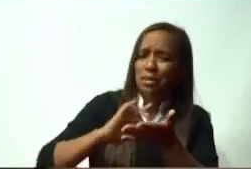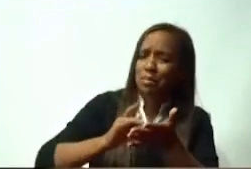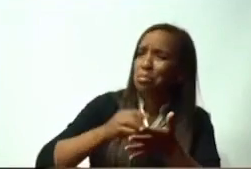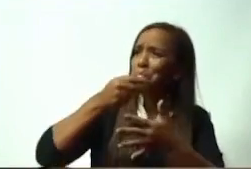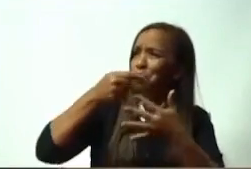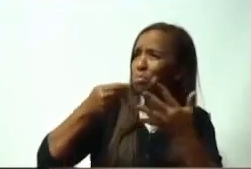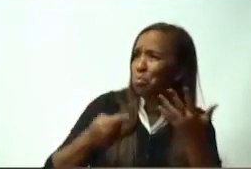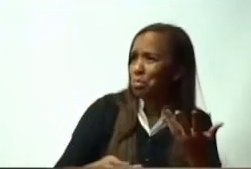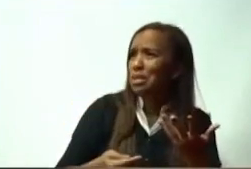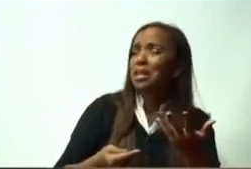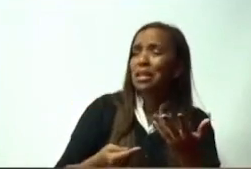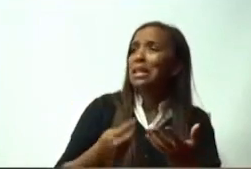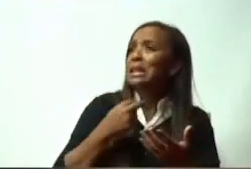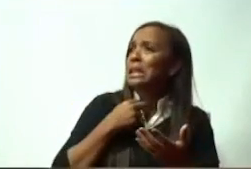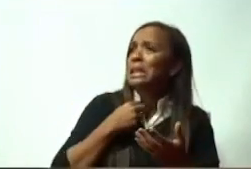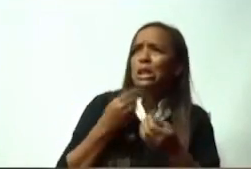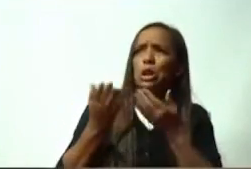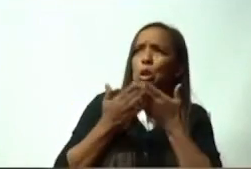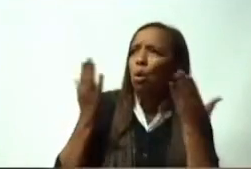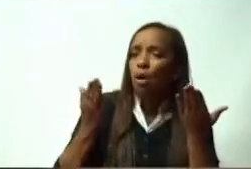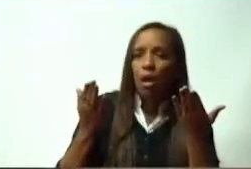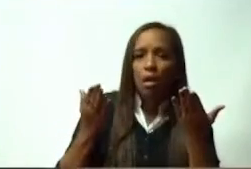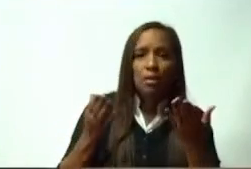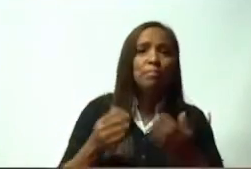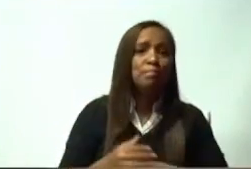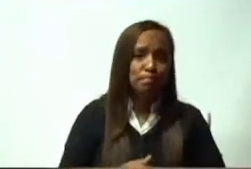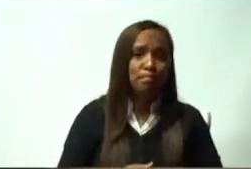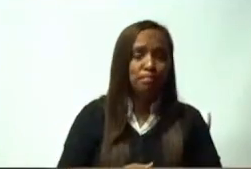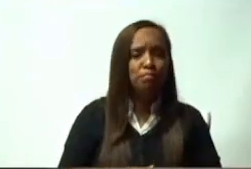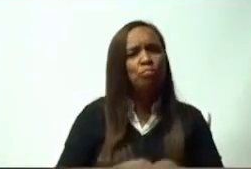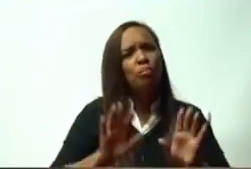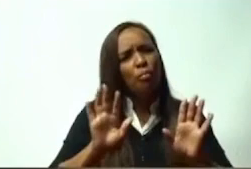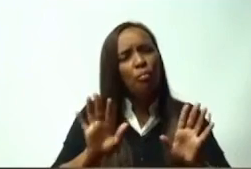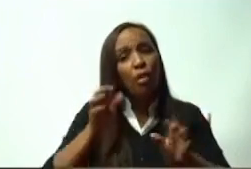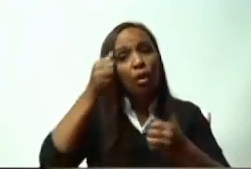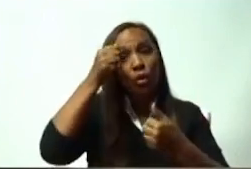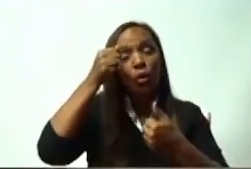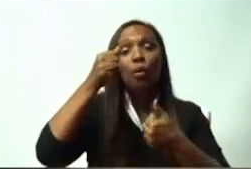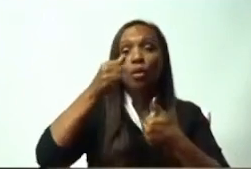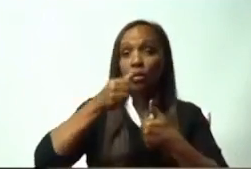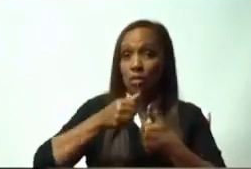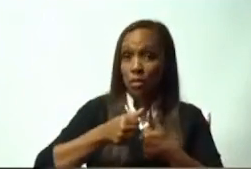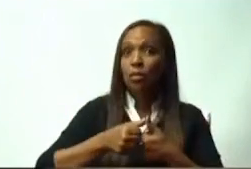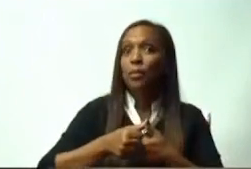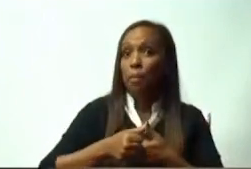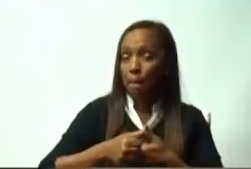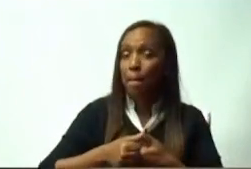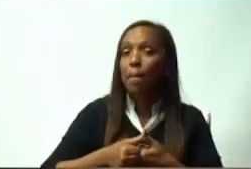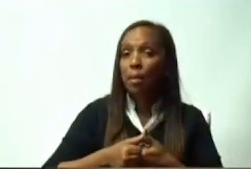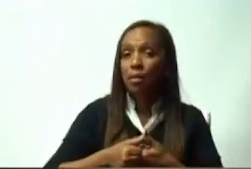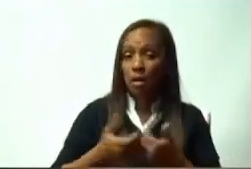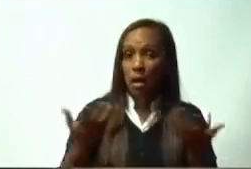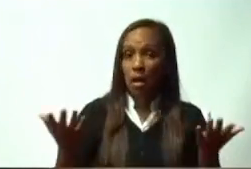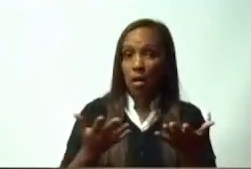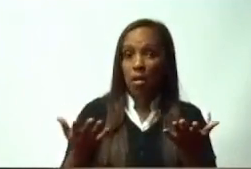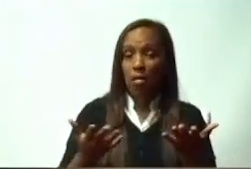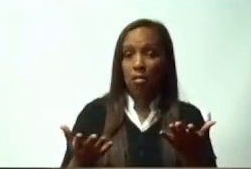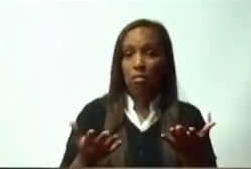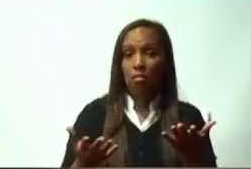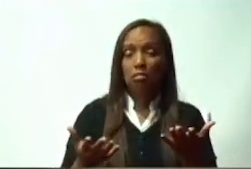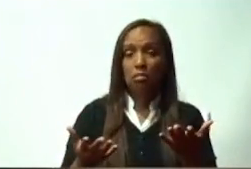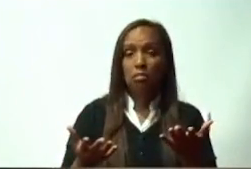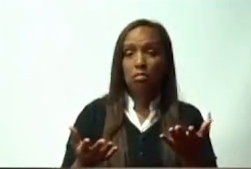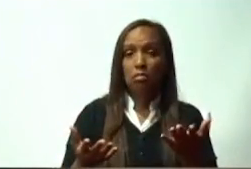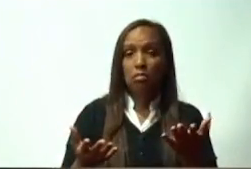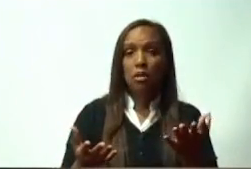yo siempre les recuerdo que este Congreso Nacional, uno de sus logros que puede exhibir en este cuatrenio el Congreso de la República, es